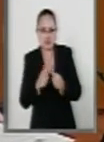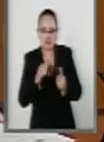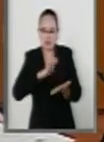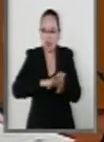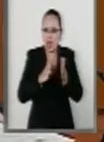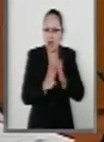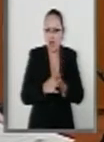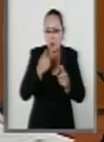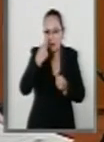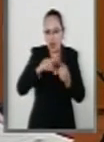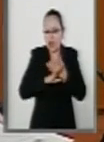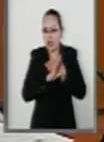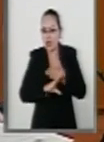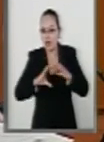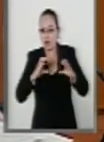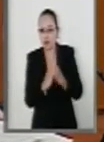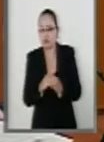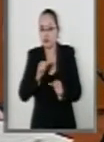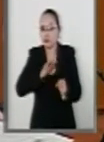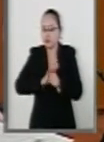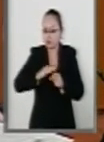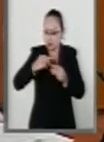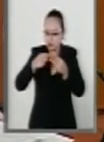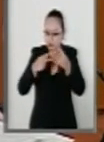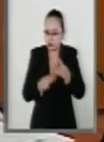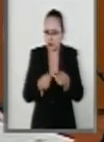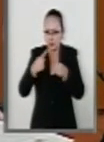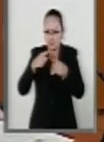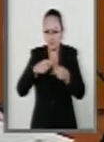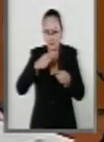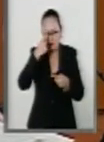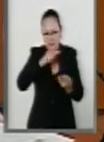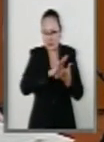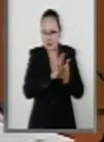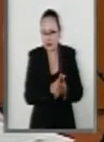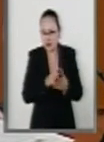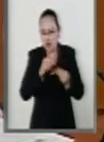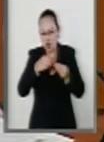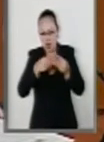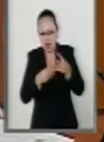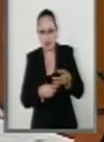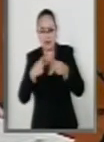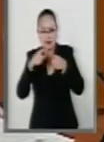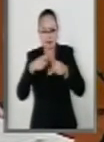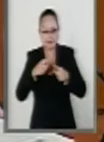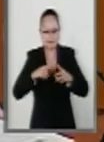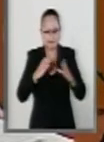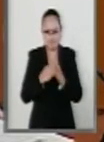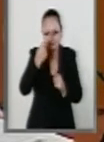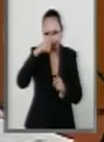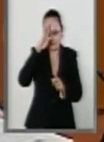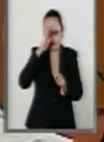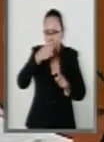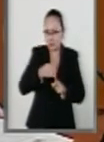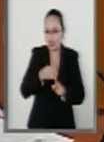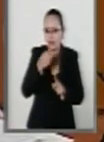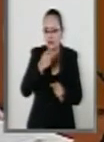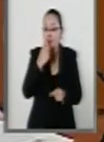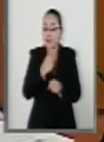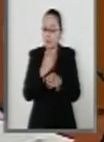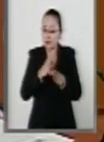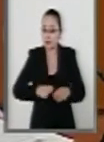como medida preventiva por razones basadas en discriminación o cualquier otro fin ilícito. primero,